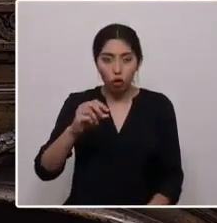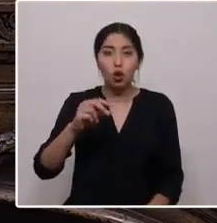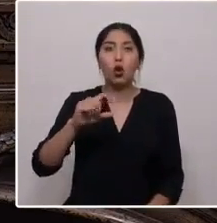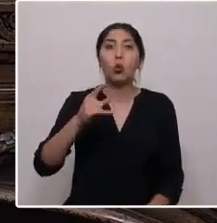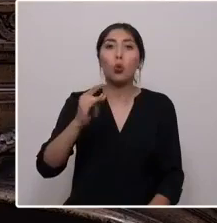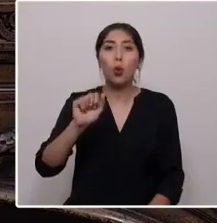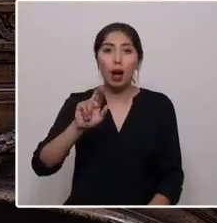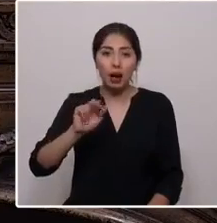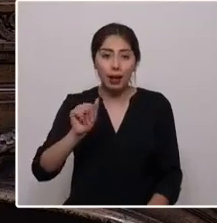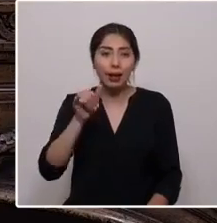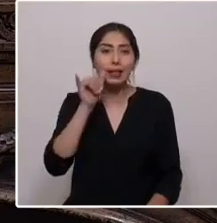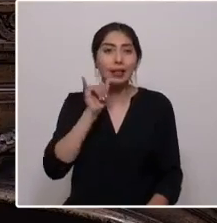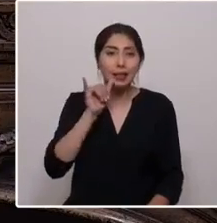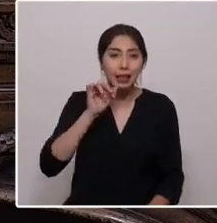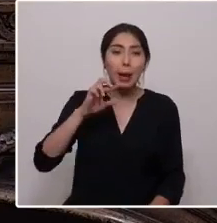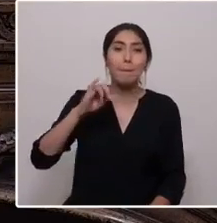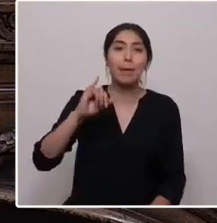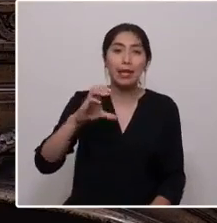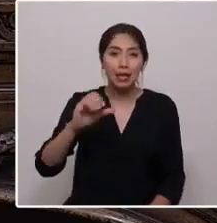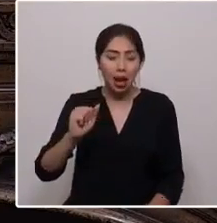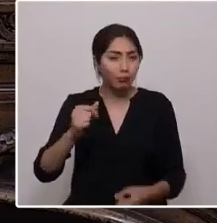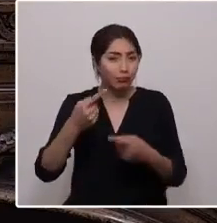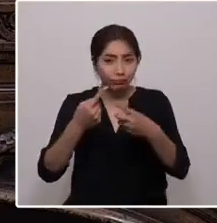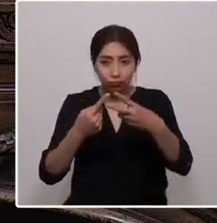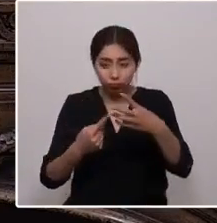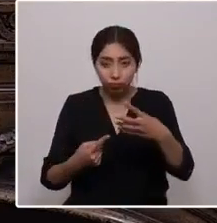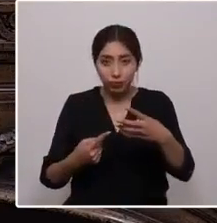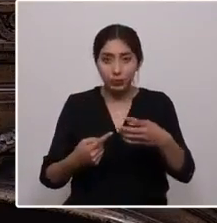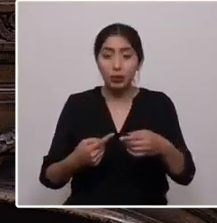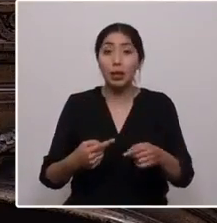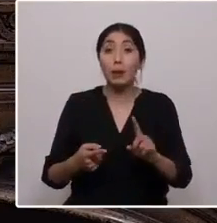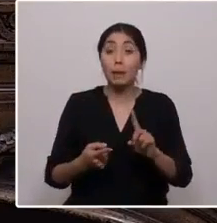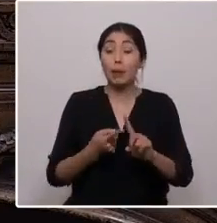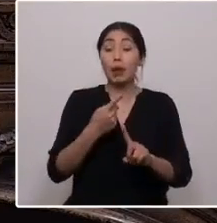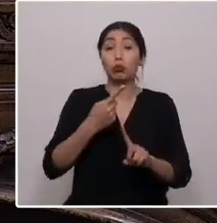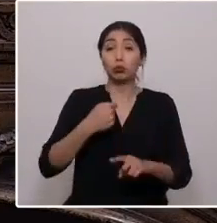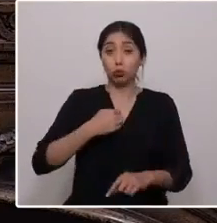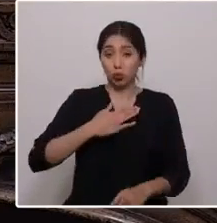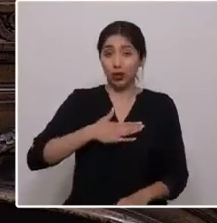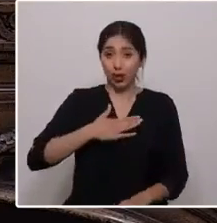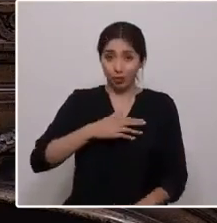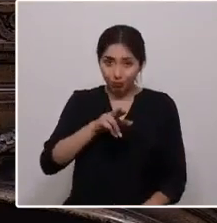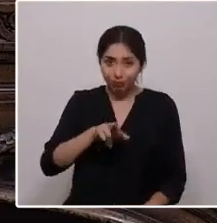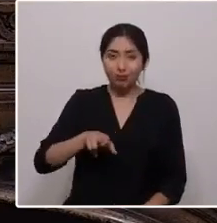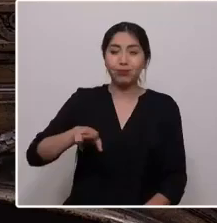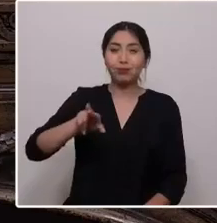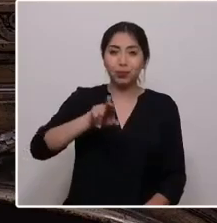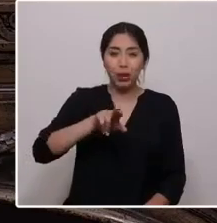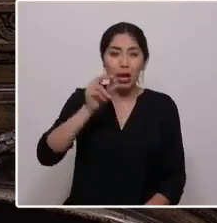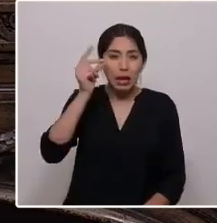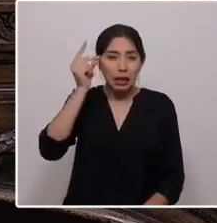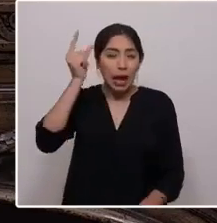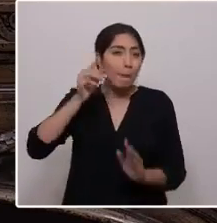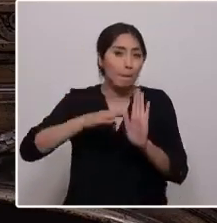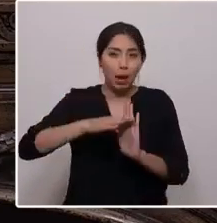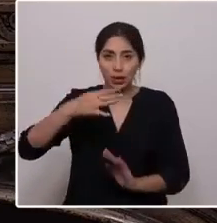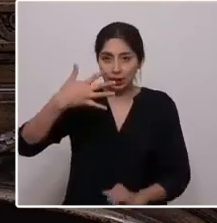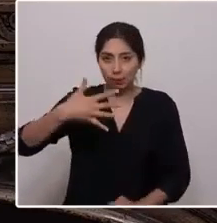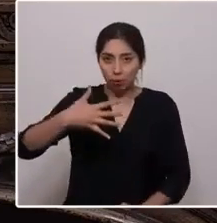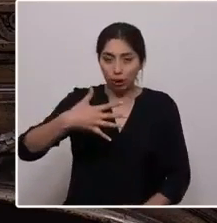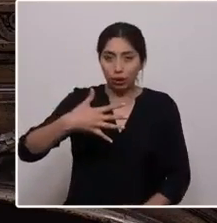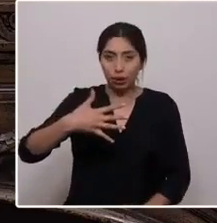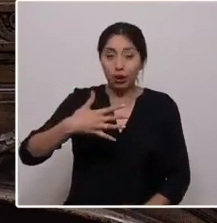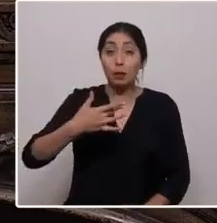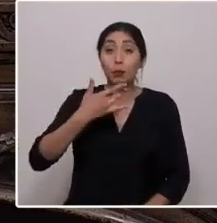Pica y Pozo Almonte, en primer lugar, quiero reiterar las ideas más relevantes por las cuales he